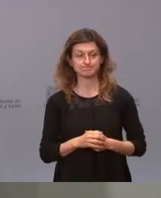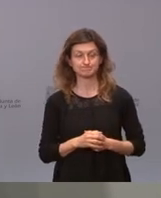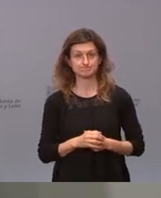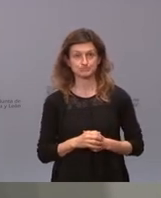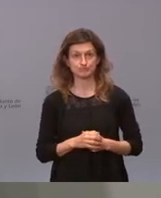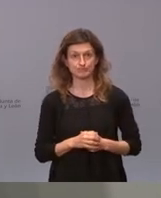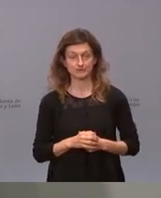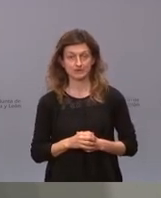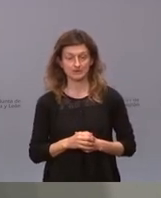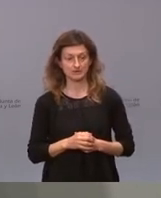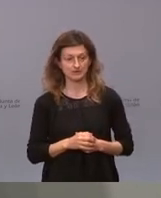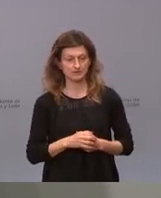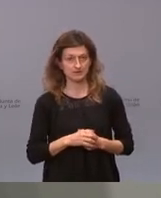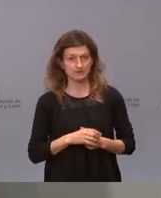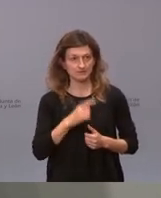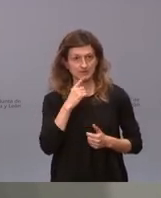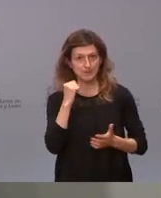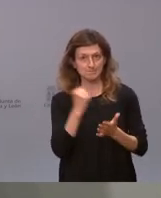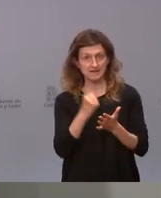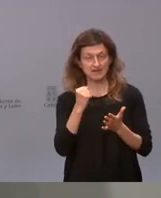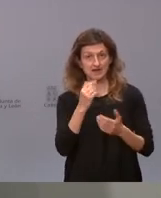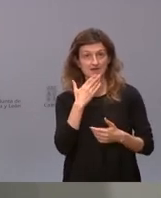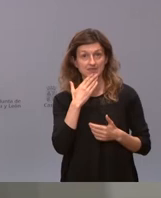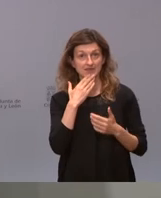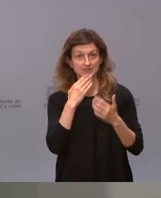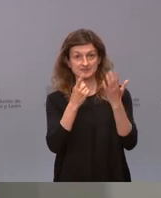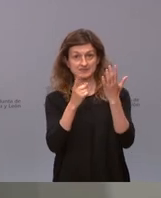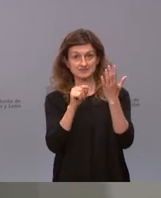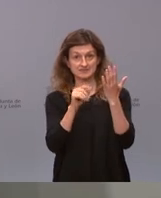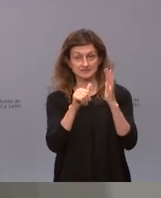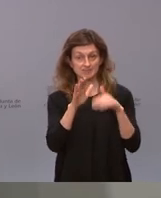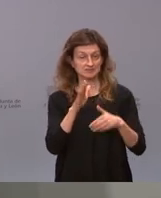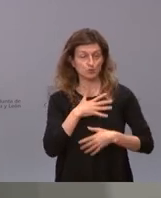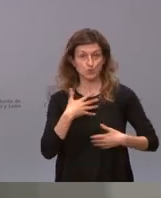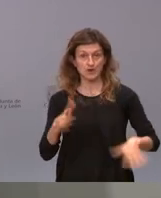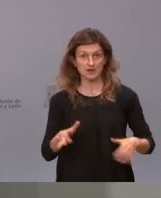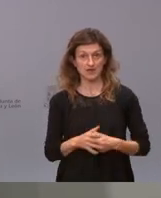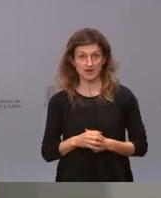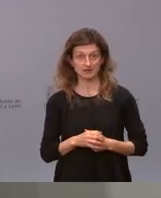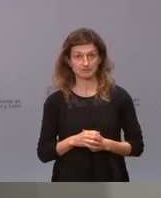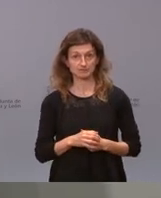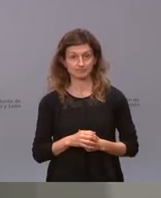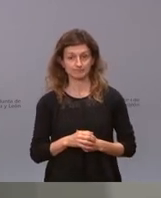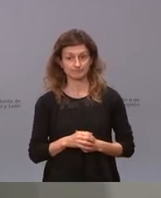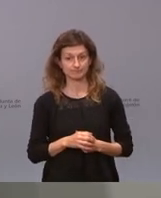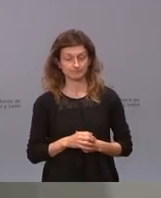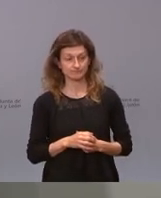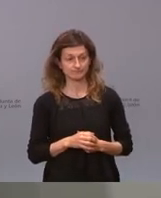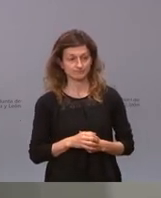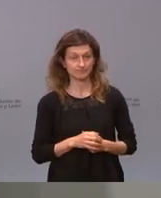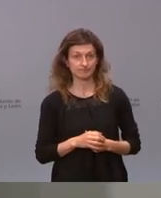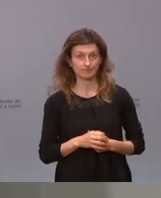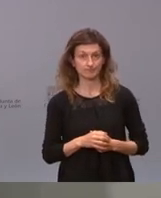si tenemos definida qué vacunas vamos a utilizar por encima de los 60 años cualquiera de ellas cualquiera de ellas es